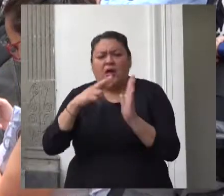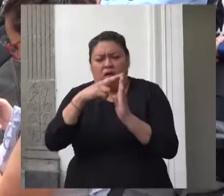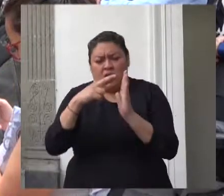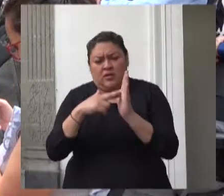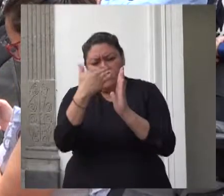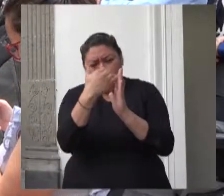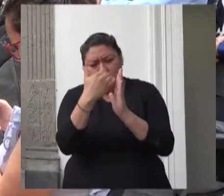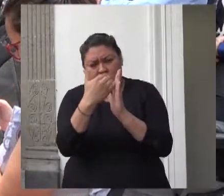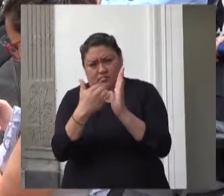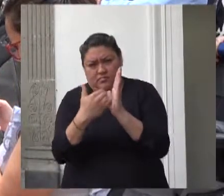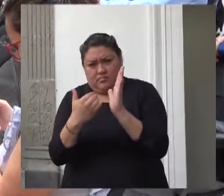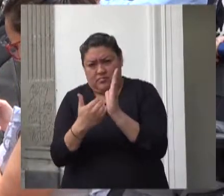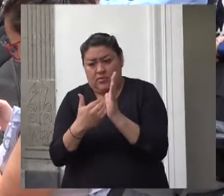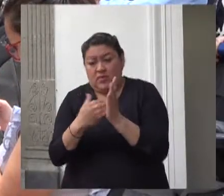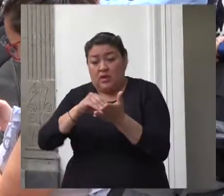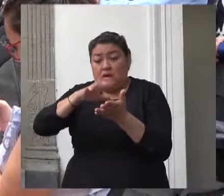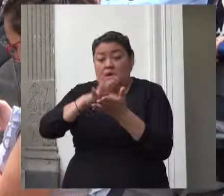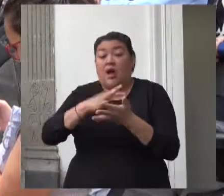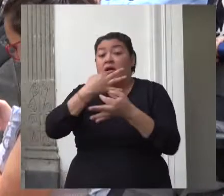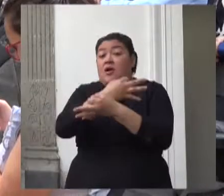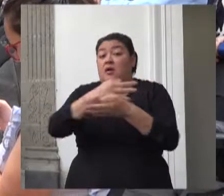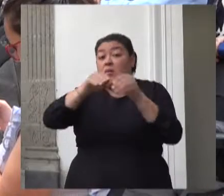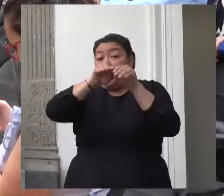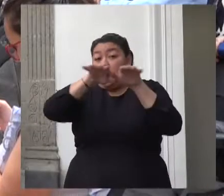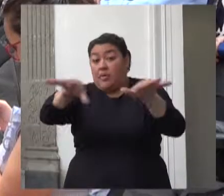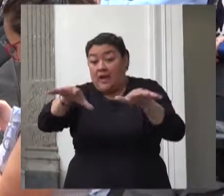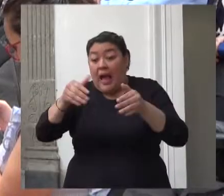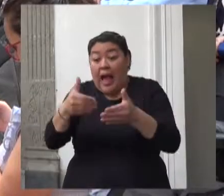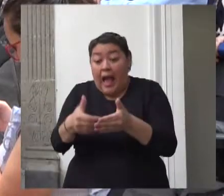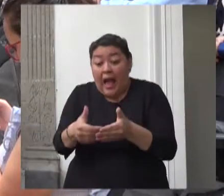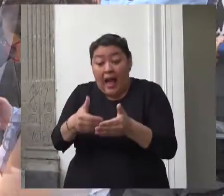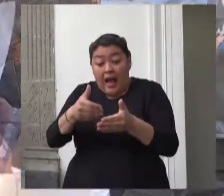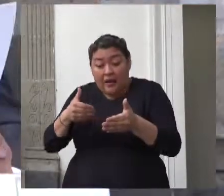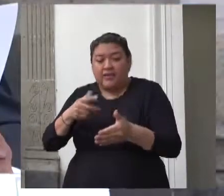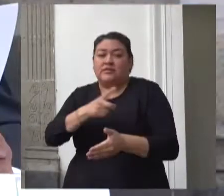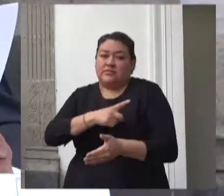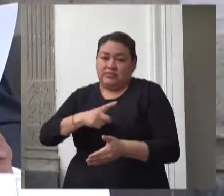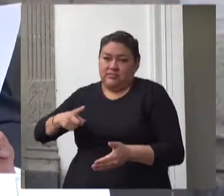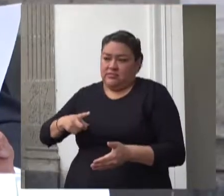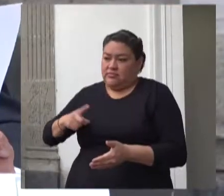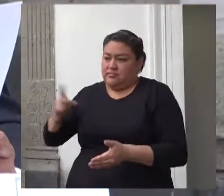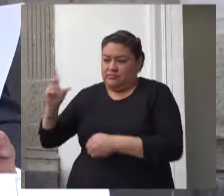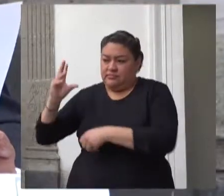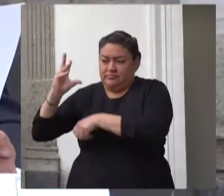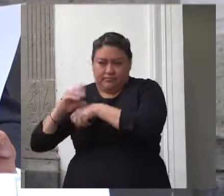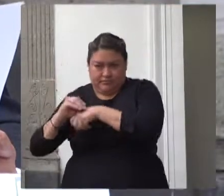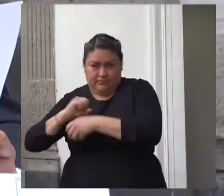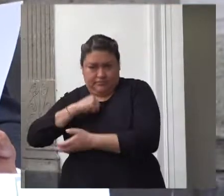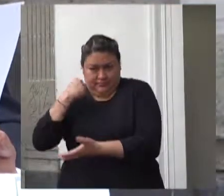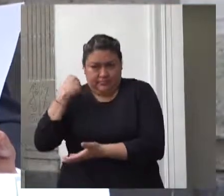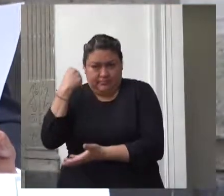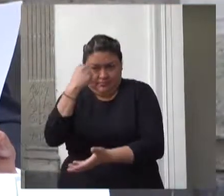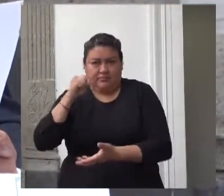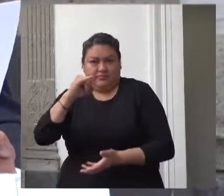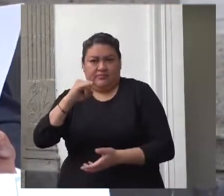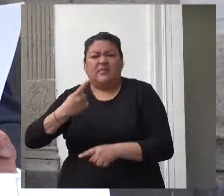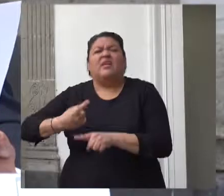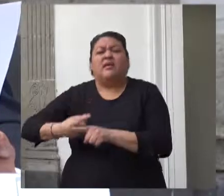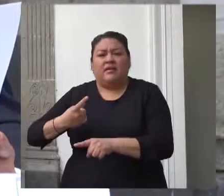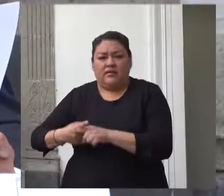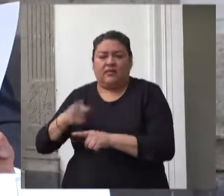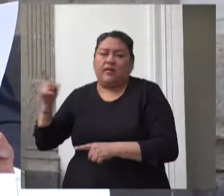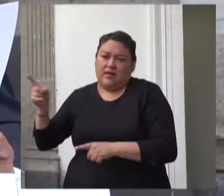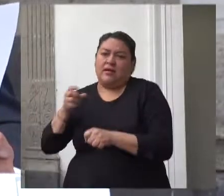antes de su publicación la autorización presupuestaria de la secretaría de hacienda y